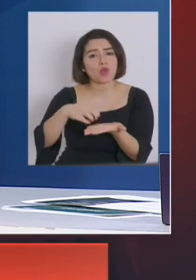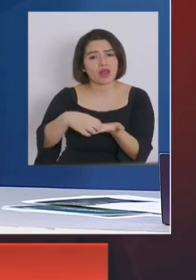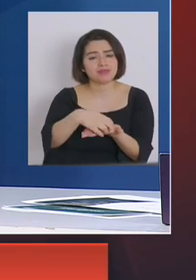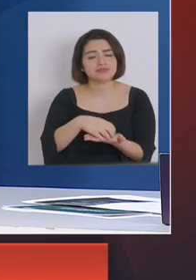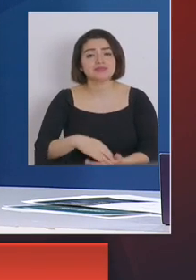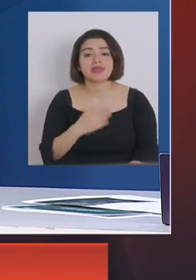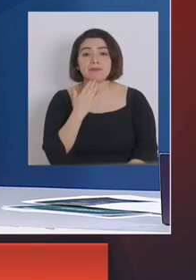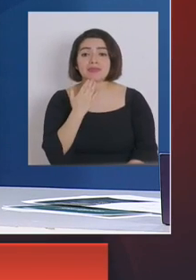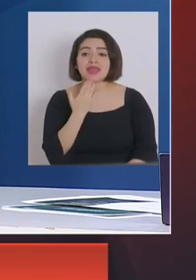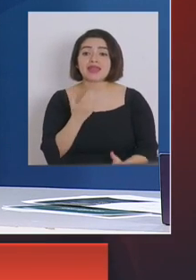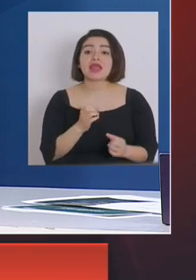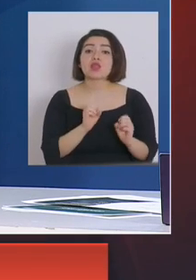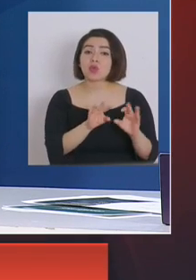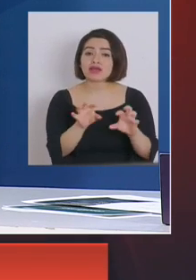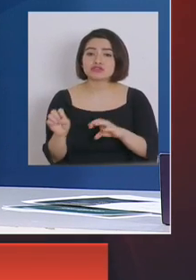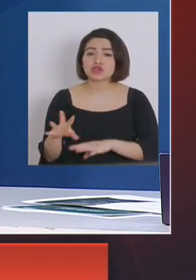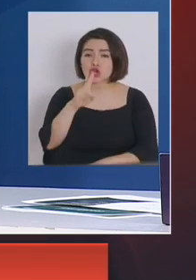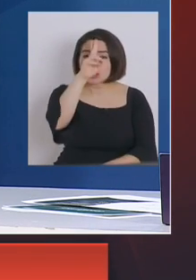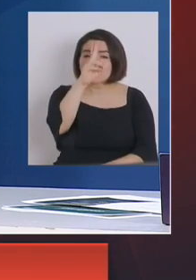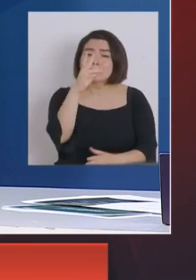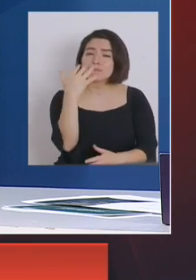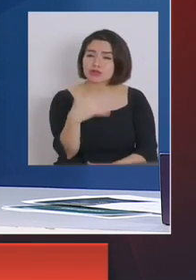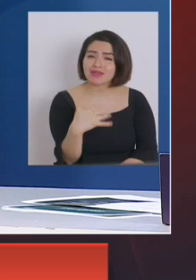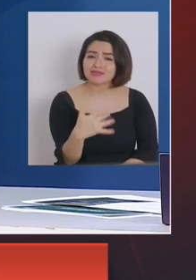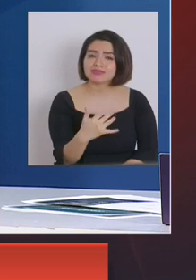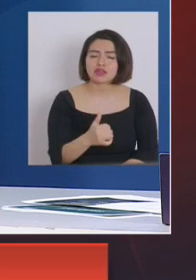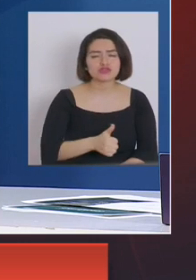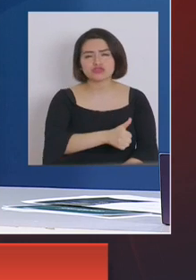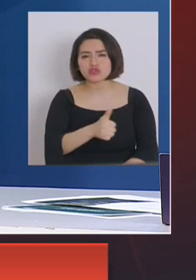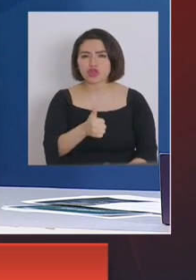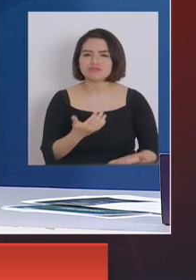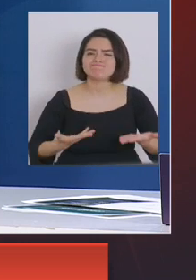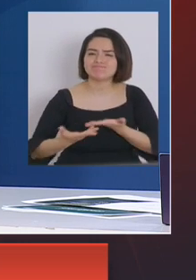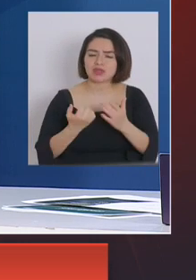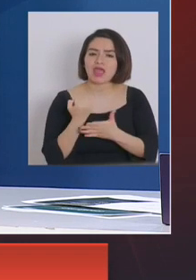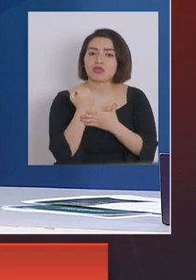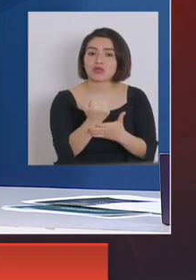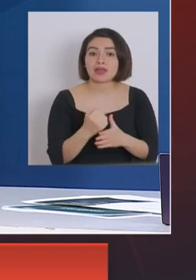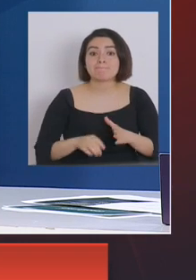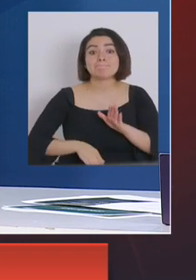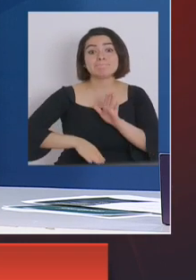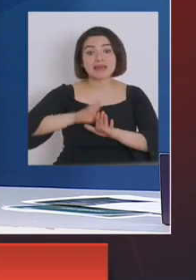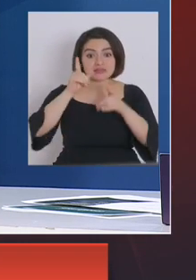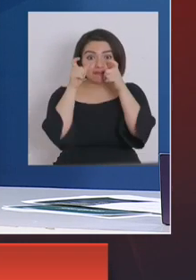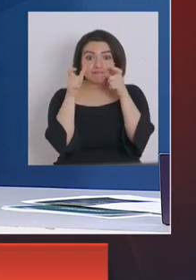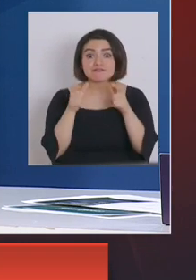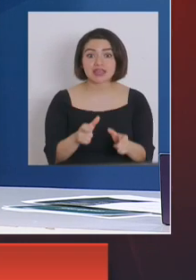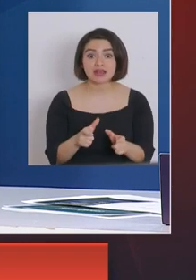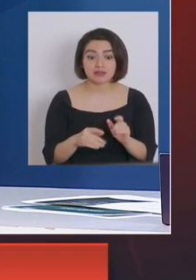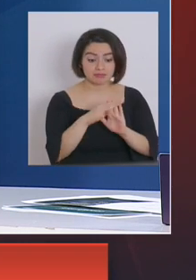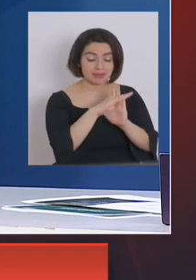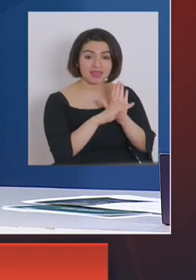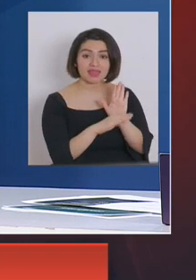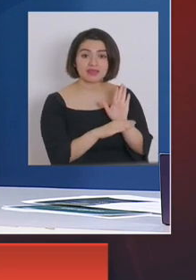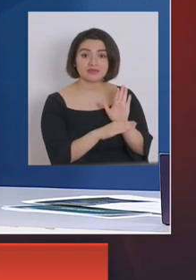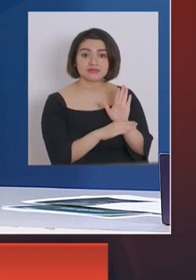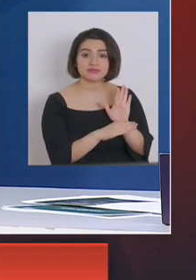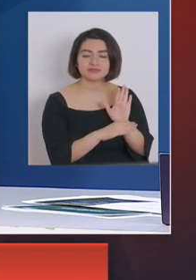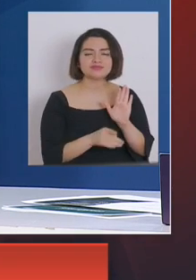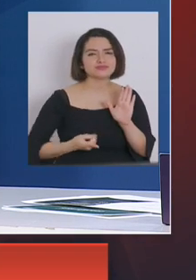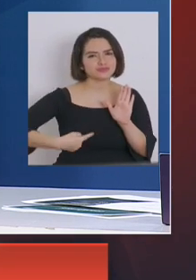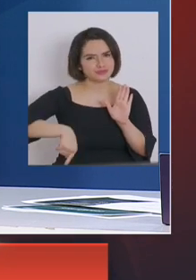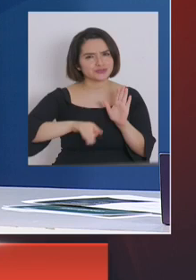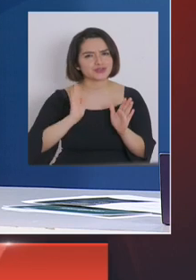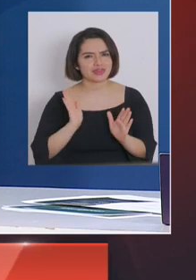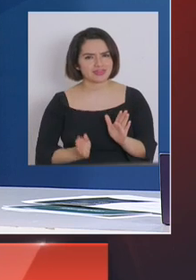También la educación es un rol importante, pero aquí tenemos que cooperarlos todos. Se está aumentando la fiscalización y obviamente las medidas sanitarias vamos a